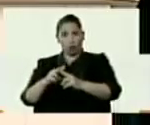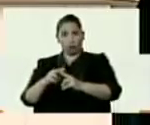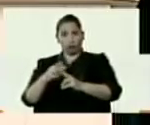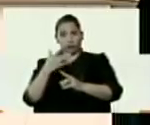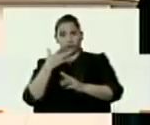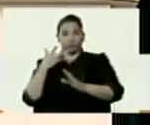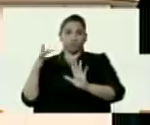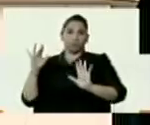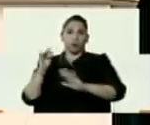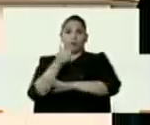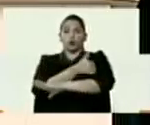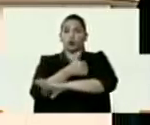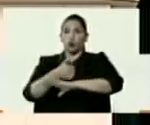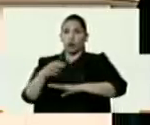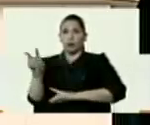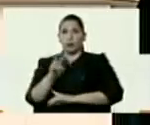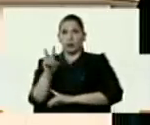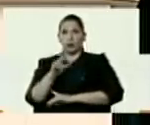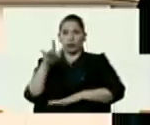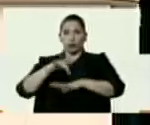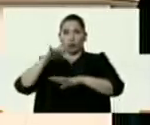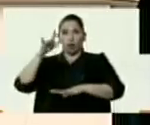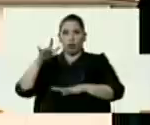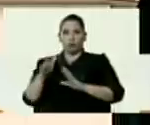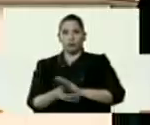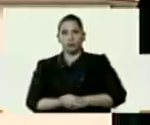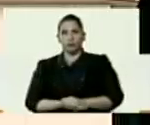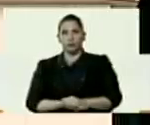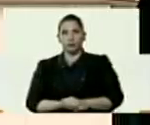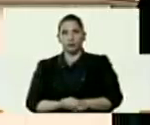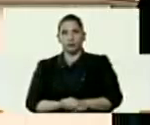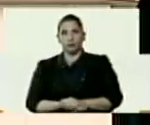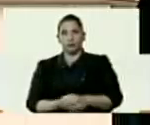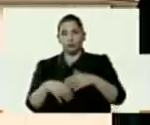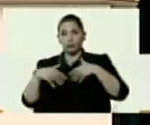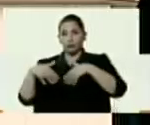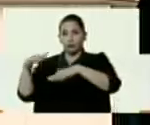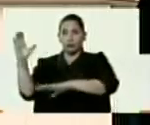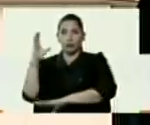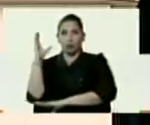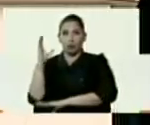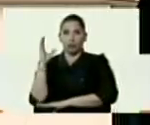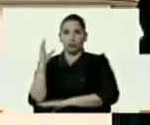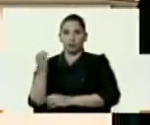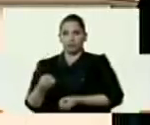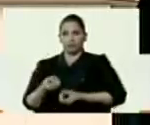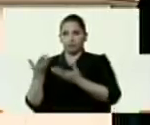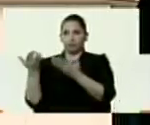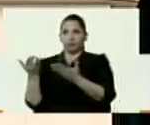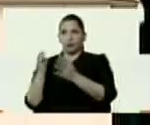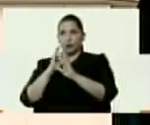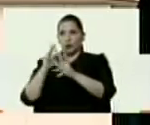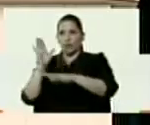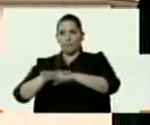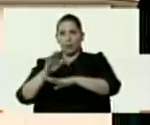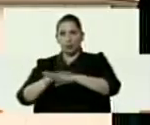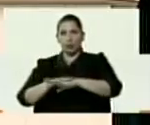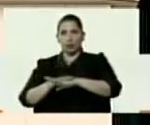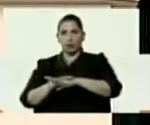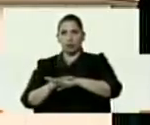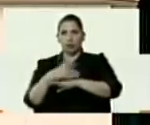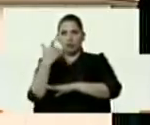venezolanos que fueron tocados por factores del ejército colombiano dieron parte de que eso estaba ocurriendo de que están